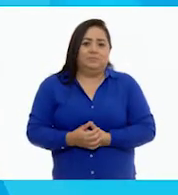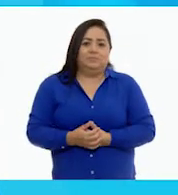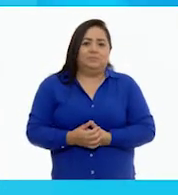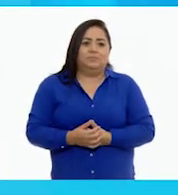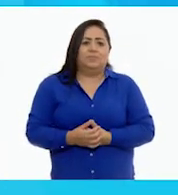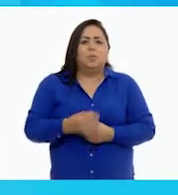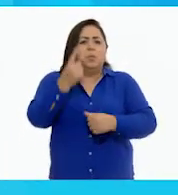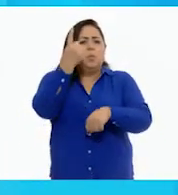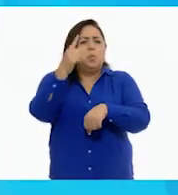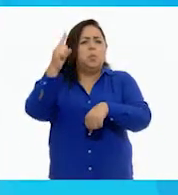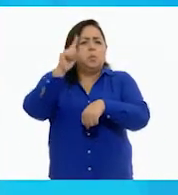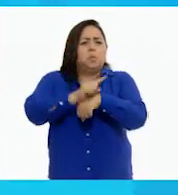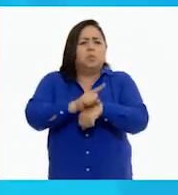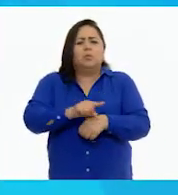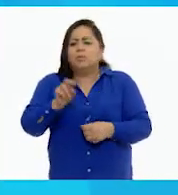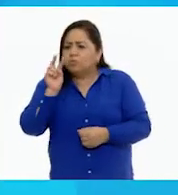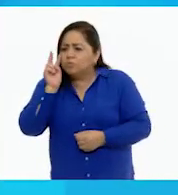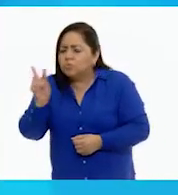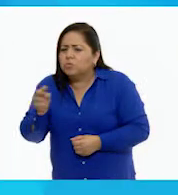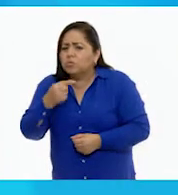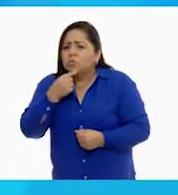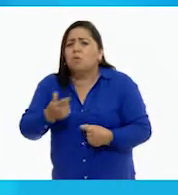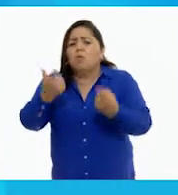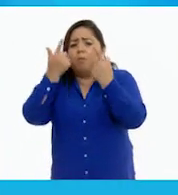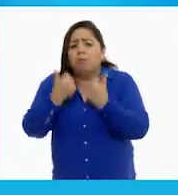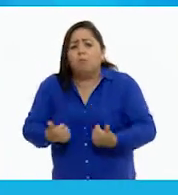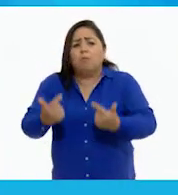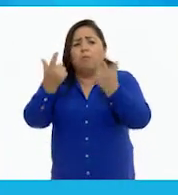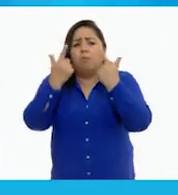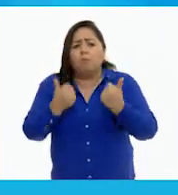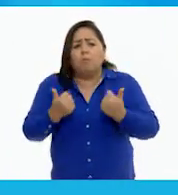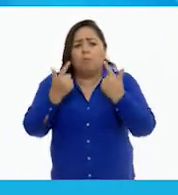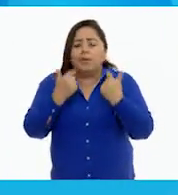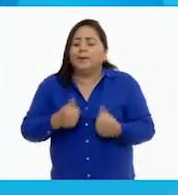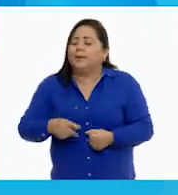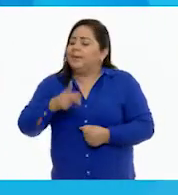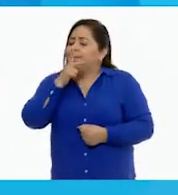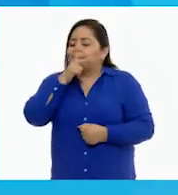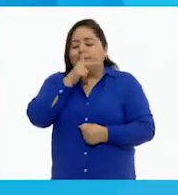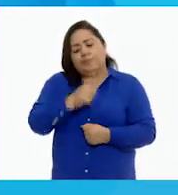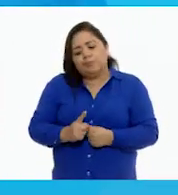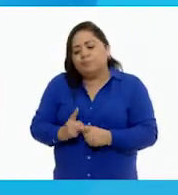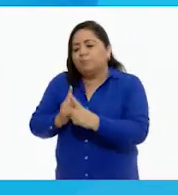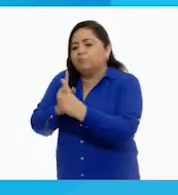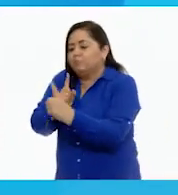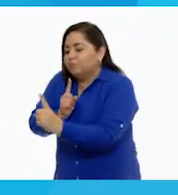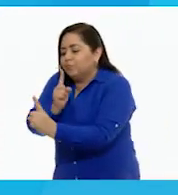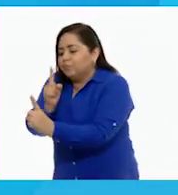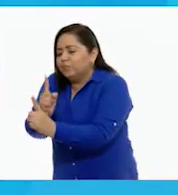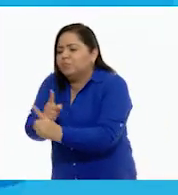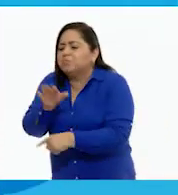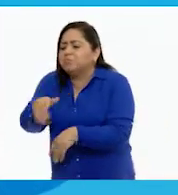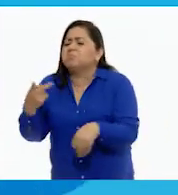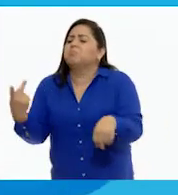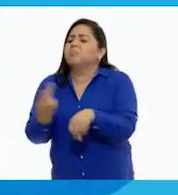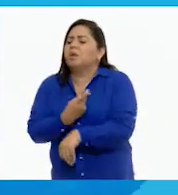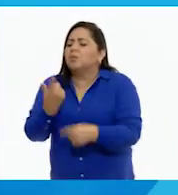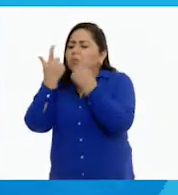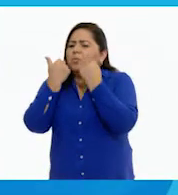Un día, vio llorando a Daniel. Fue con él y le preguntó el motivo.